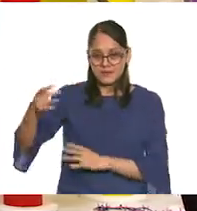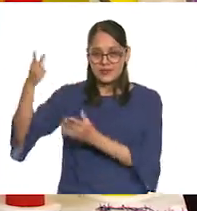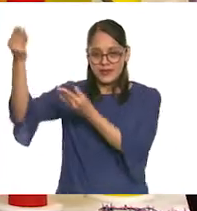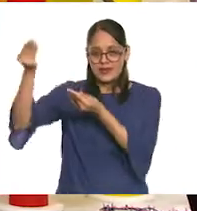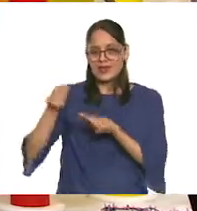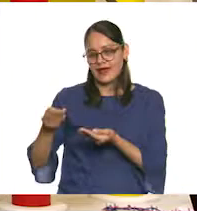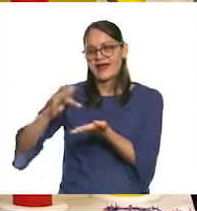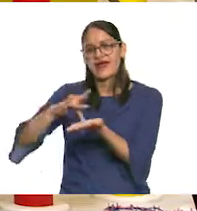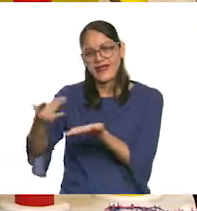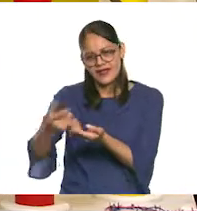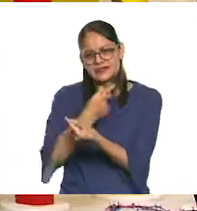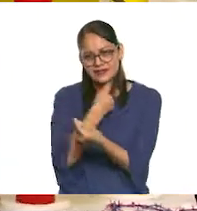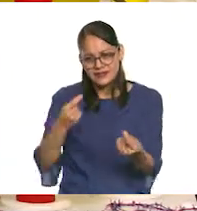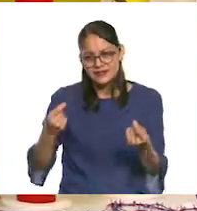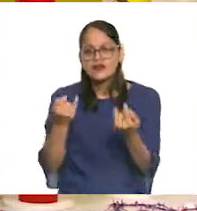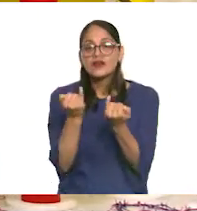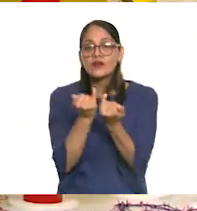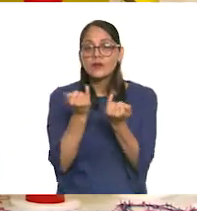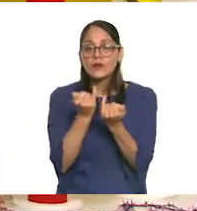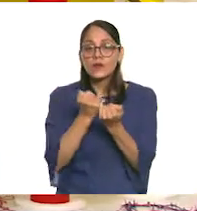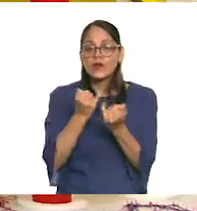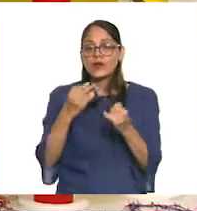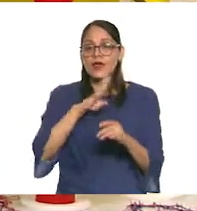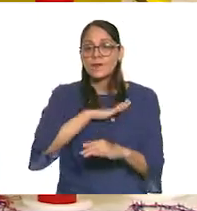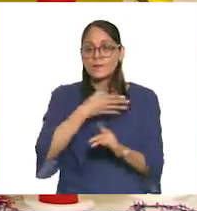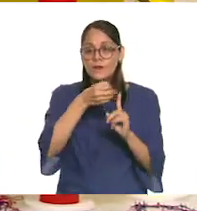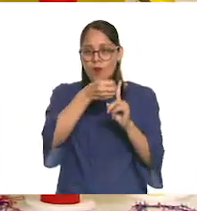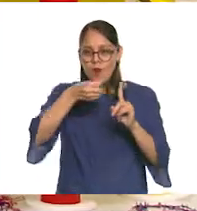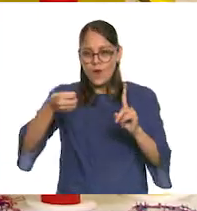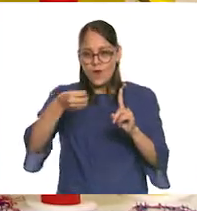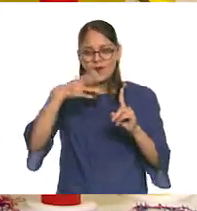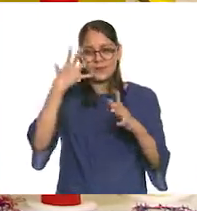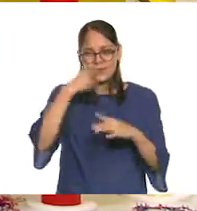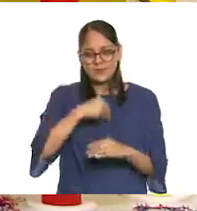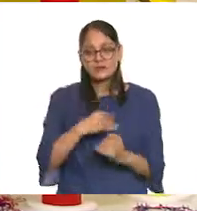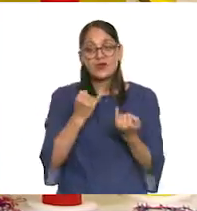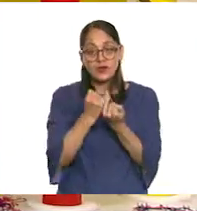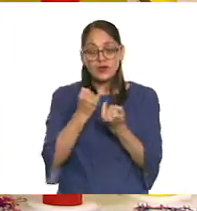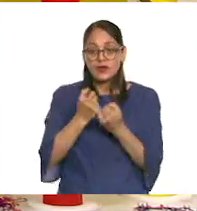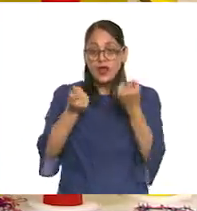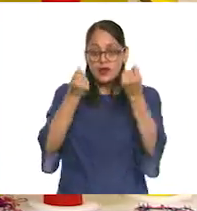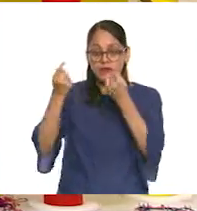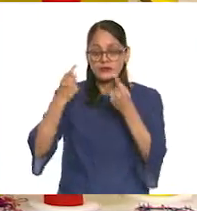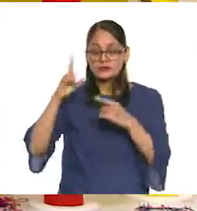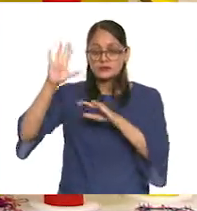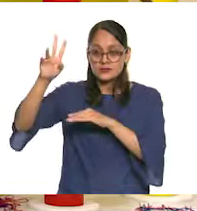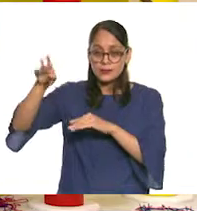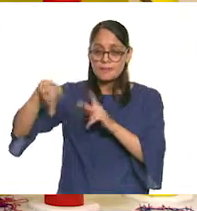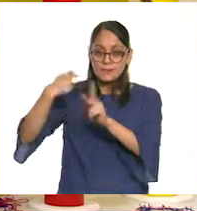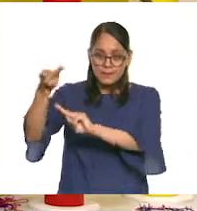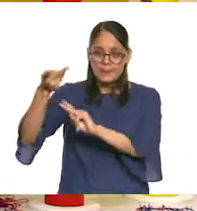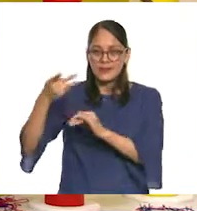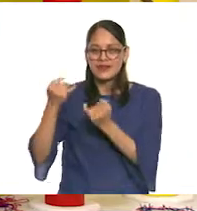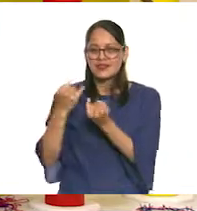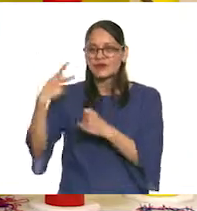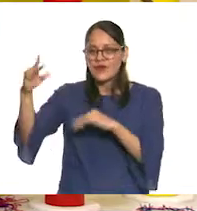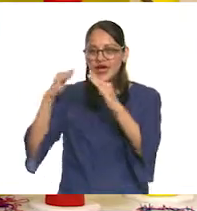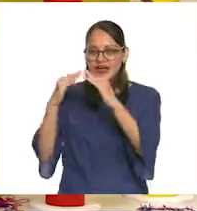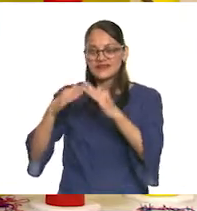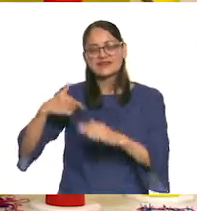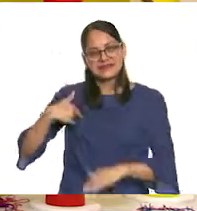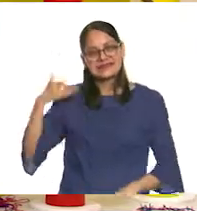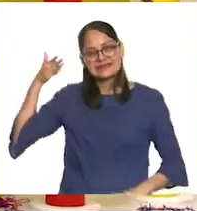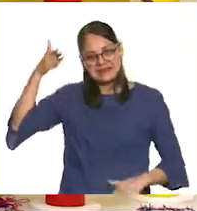gracias, niñas y niños. También enviaron frases. Y, bueno, los otros que fui a recoger personalmente a sus casas.